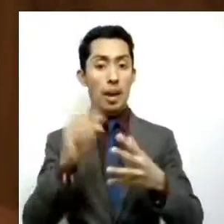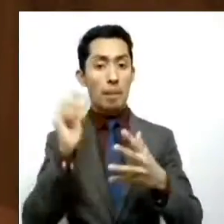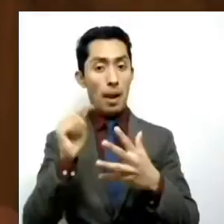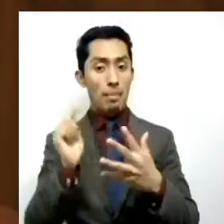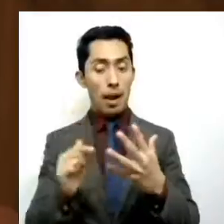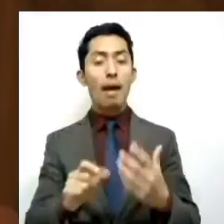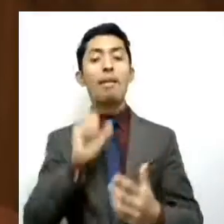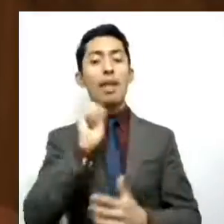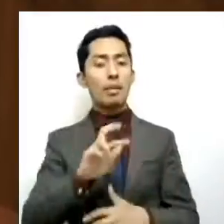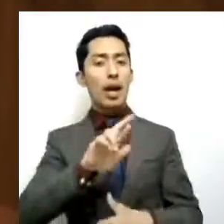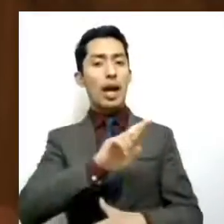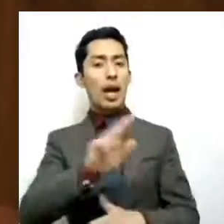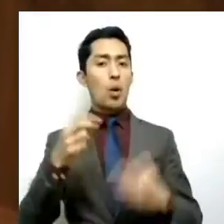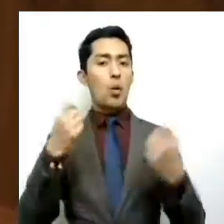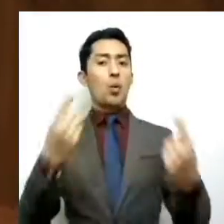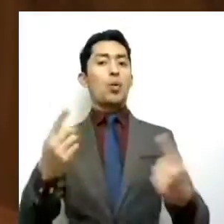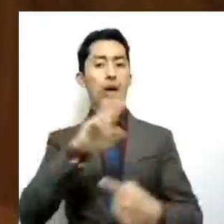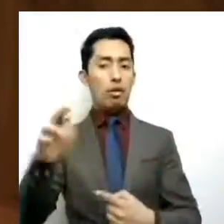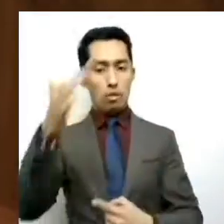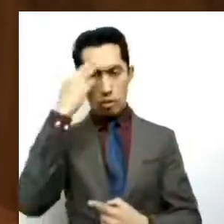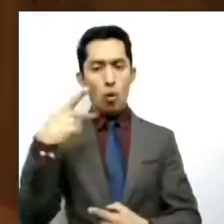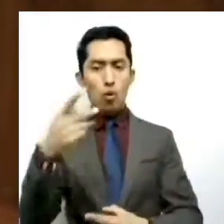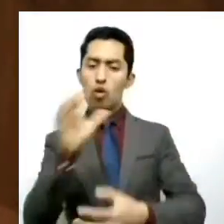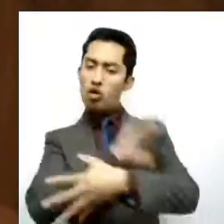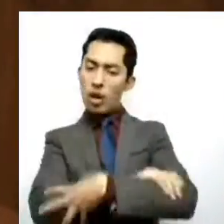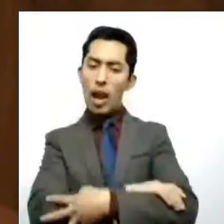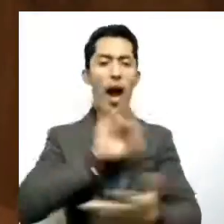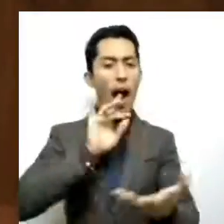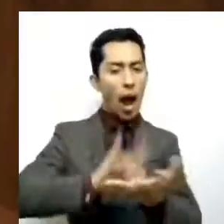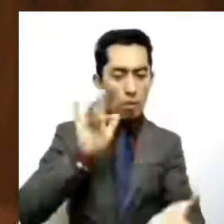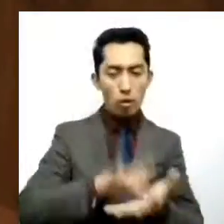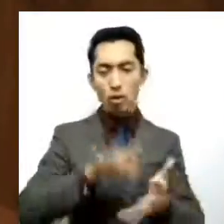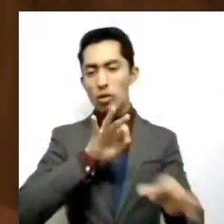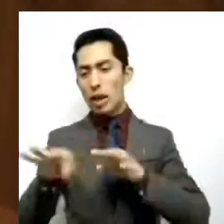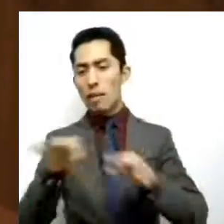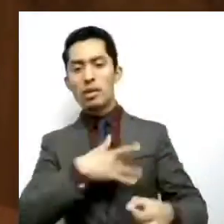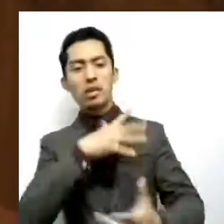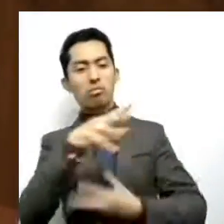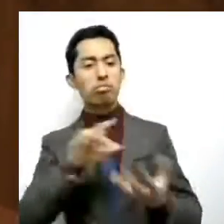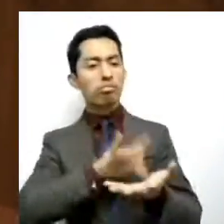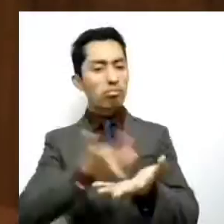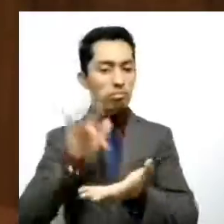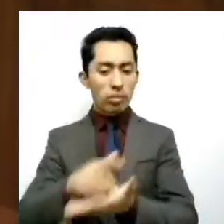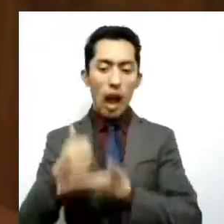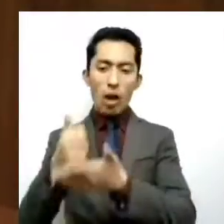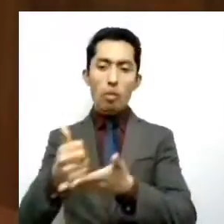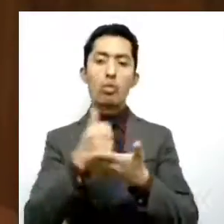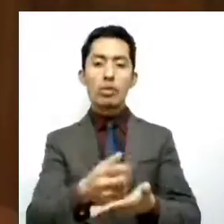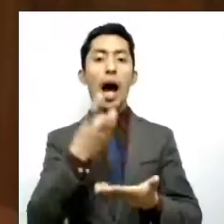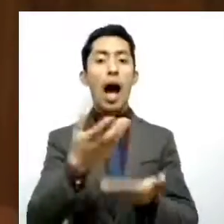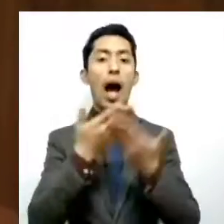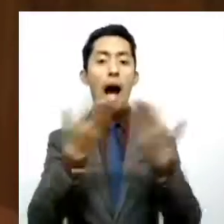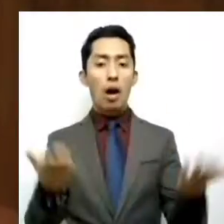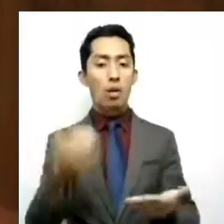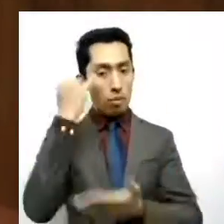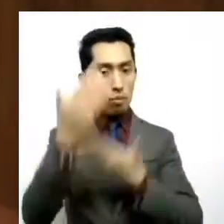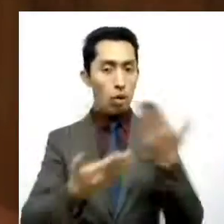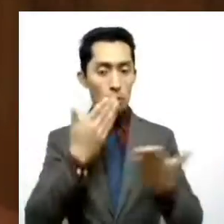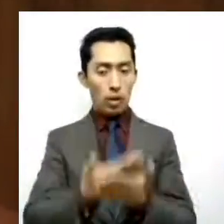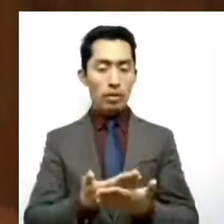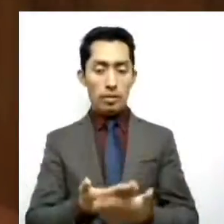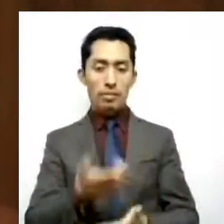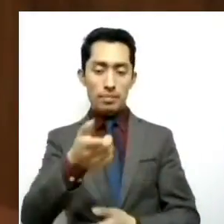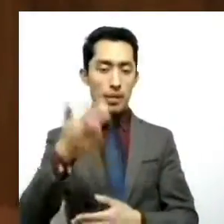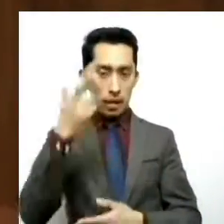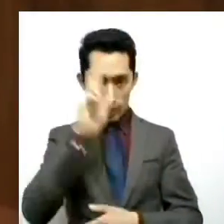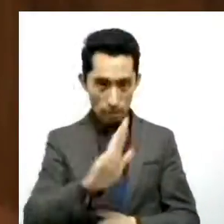reconocimiento a su solidaridad y trabajo altruista que se somete respetuosamente a consideración de